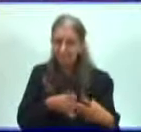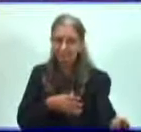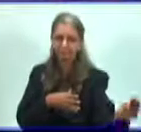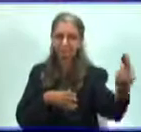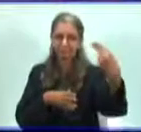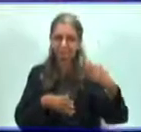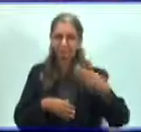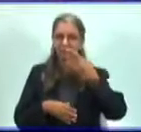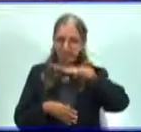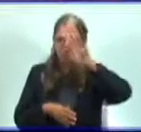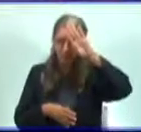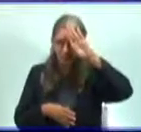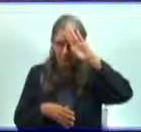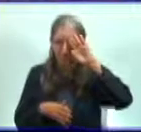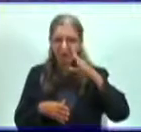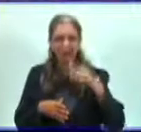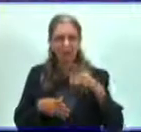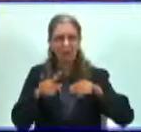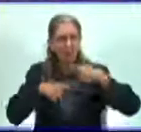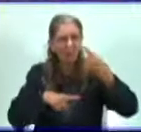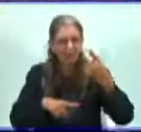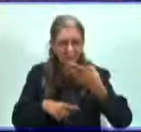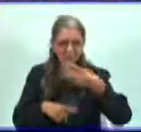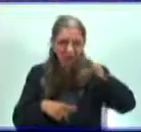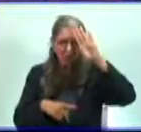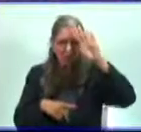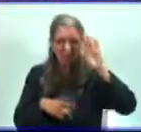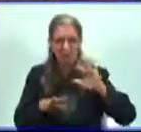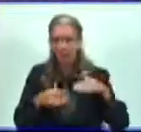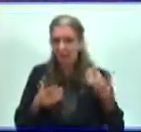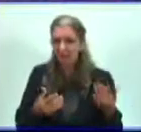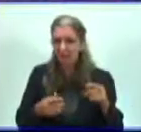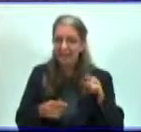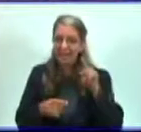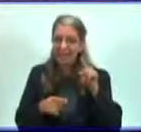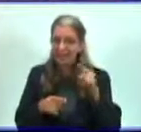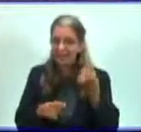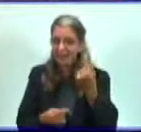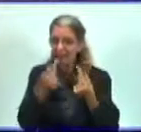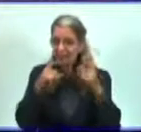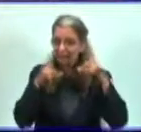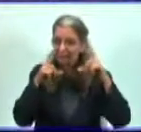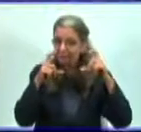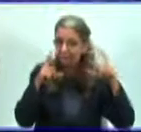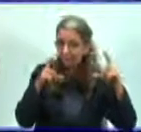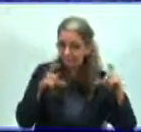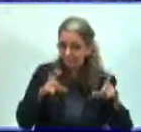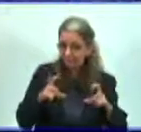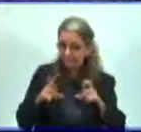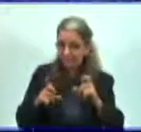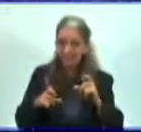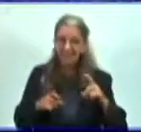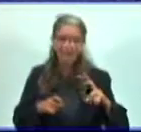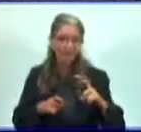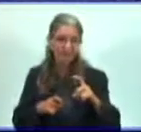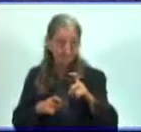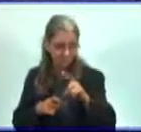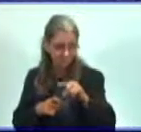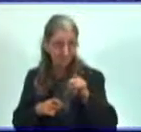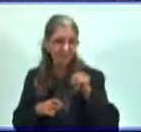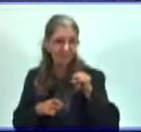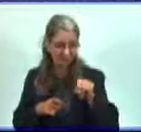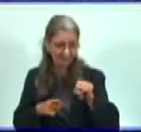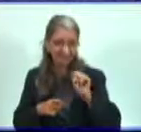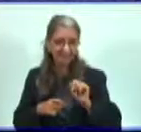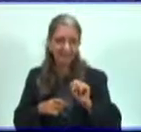pantalla enfermedades como la hepatitis, la varicela, la poliomelitis, la rabia. También